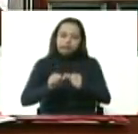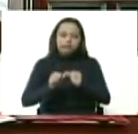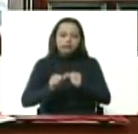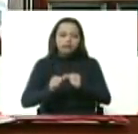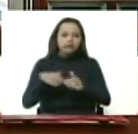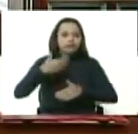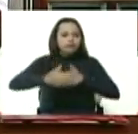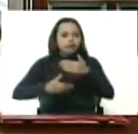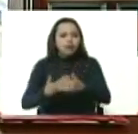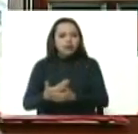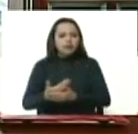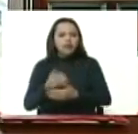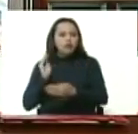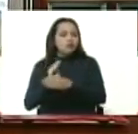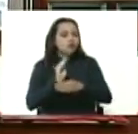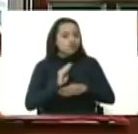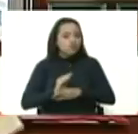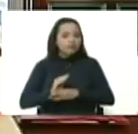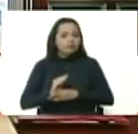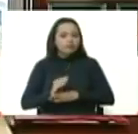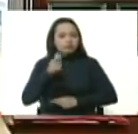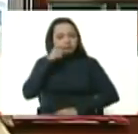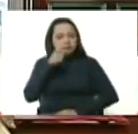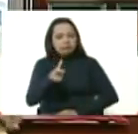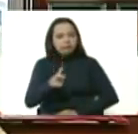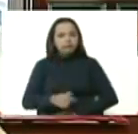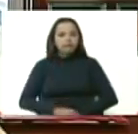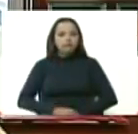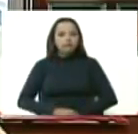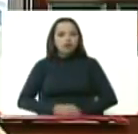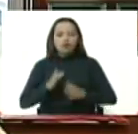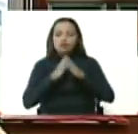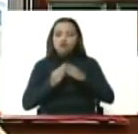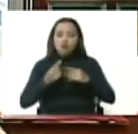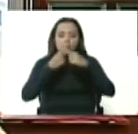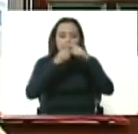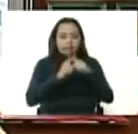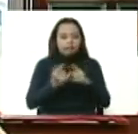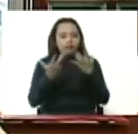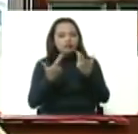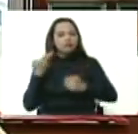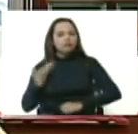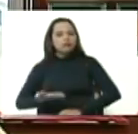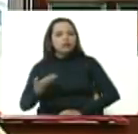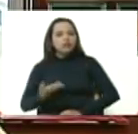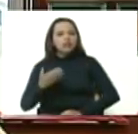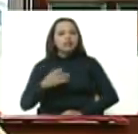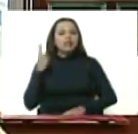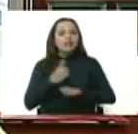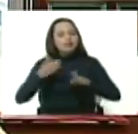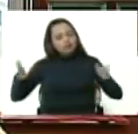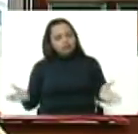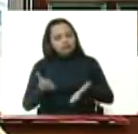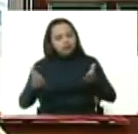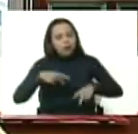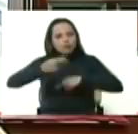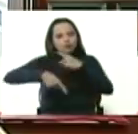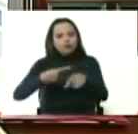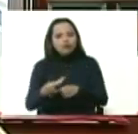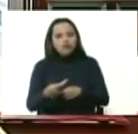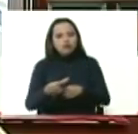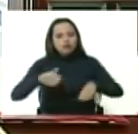avanzando y cubriendo fíjense ustedes todos son datos muy importantes que tenemos que seguir estimulando el proceso